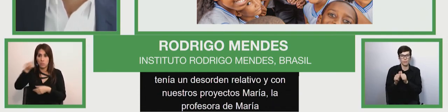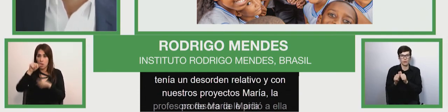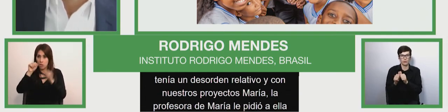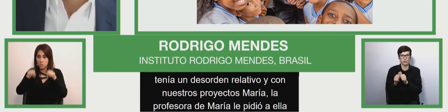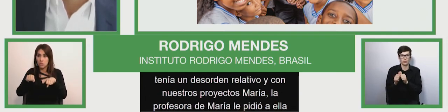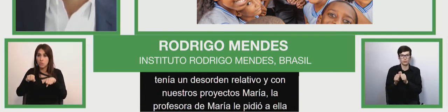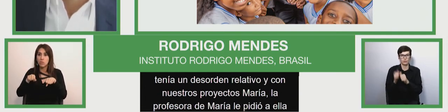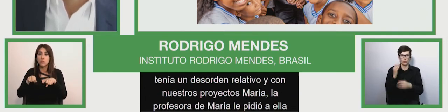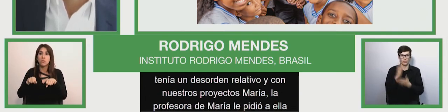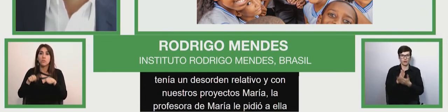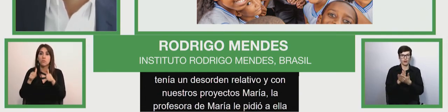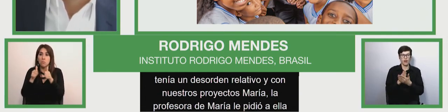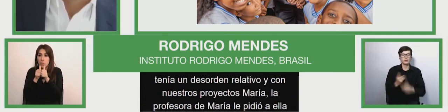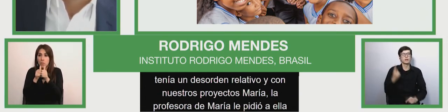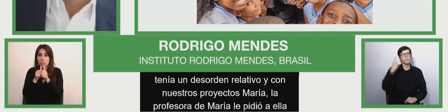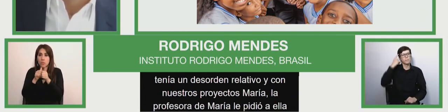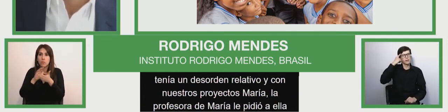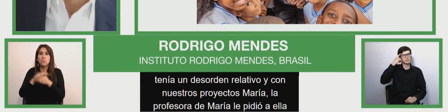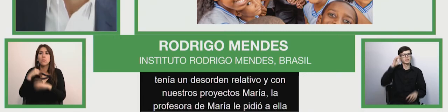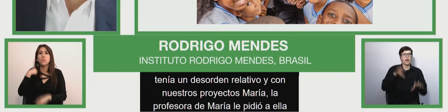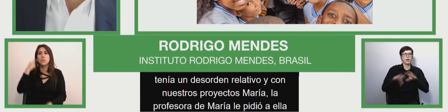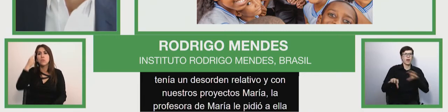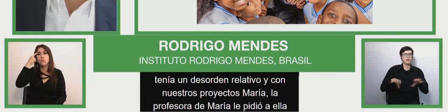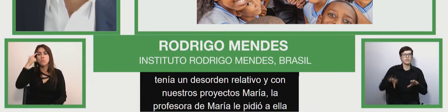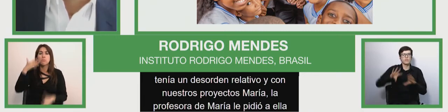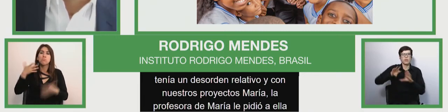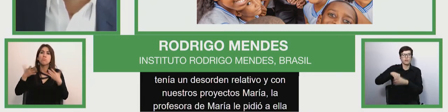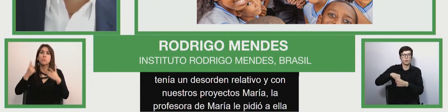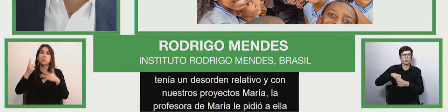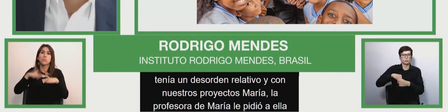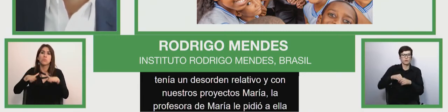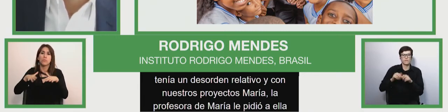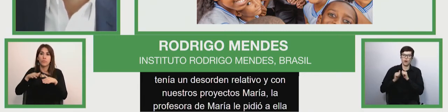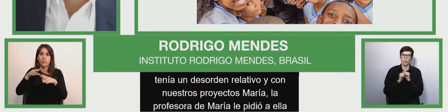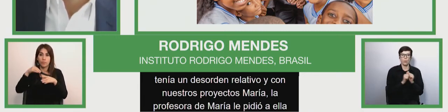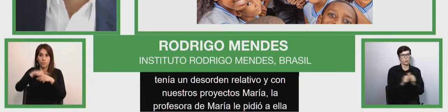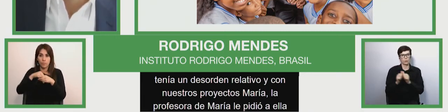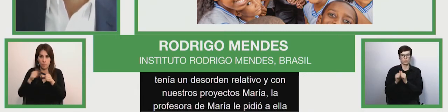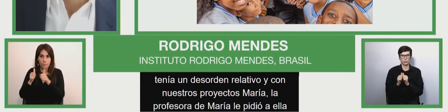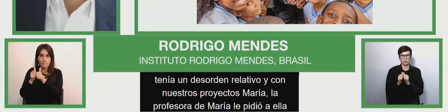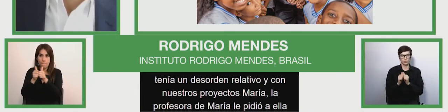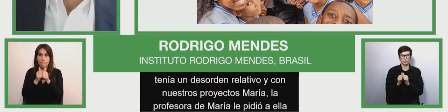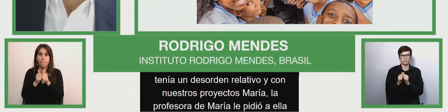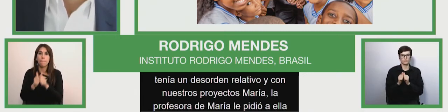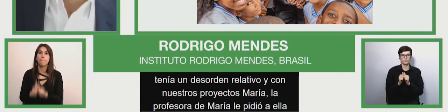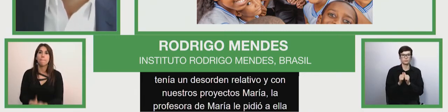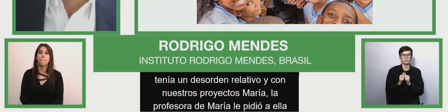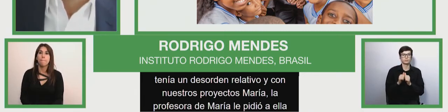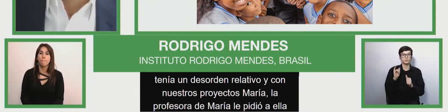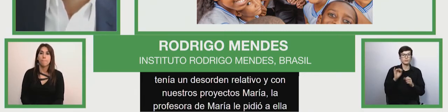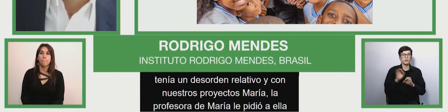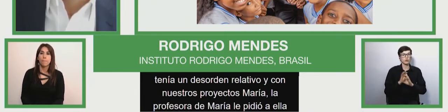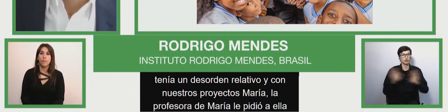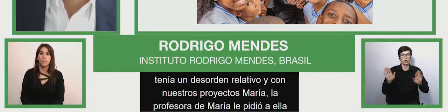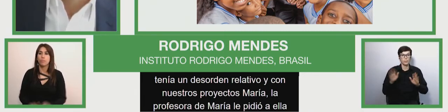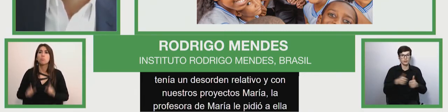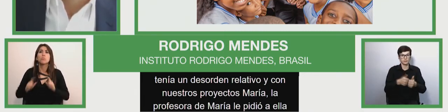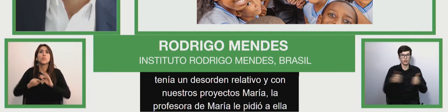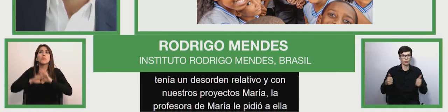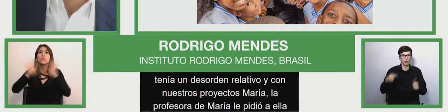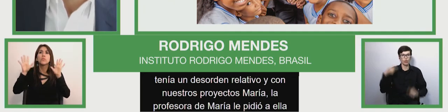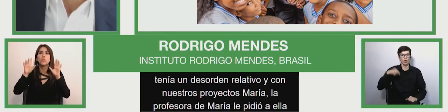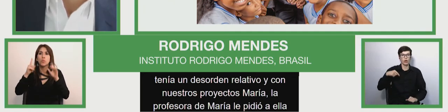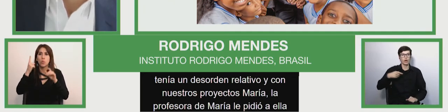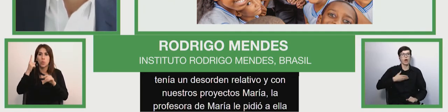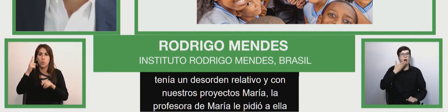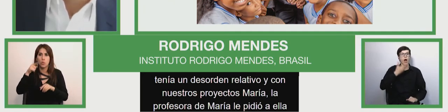compañeros de clase a pensar una actividad inclusiva en conjuntos y todos y a la sorpresa de todos ella habló